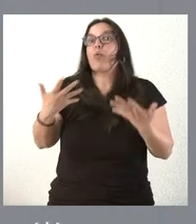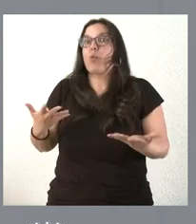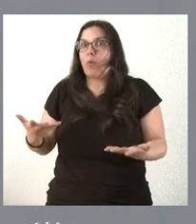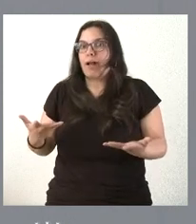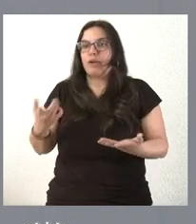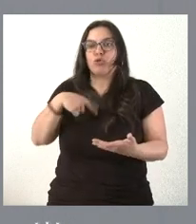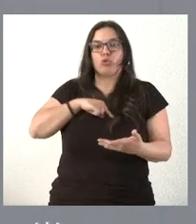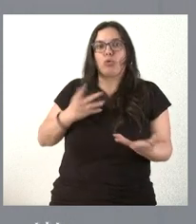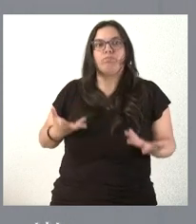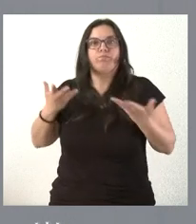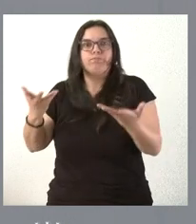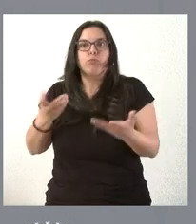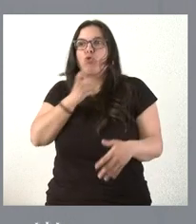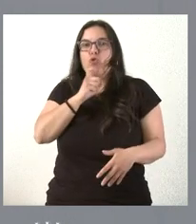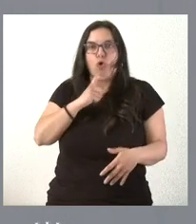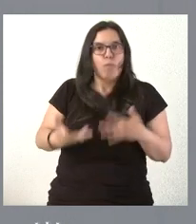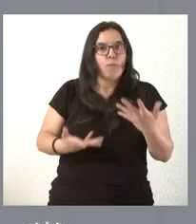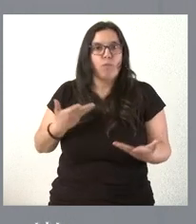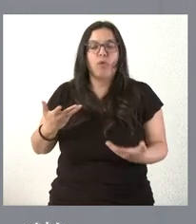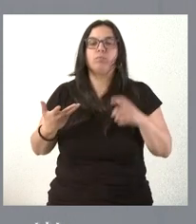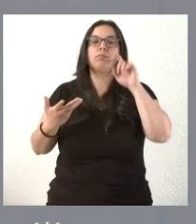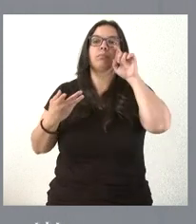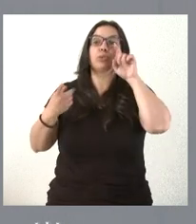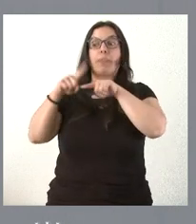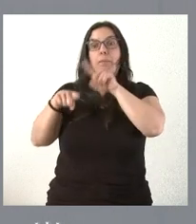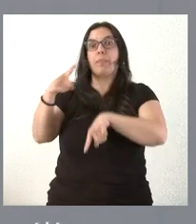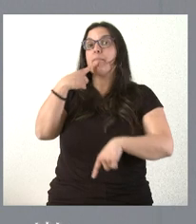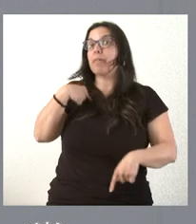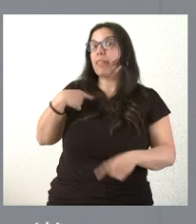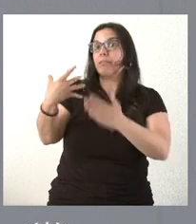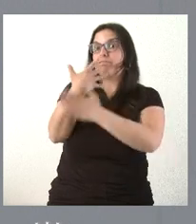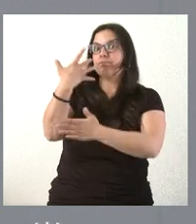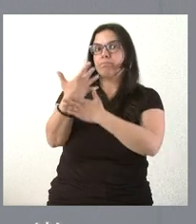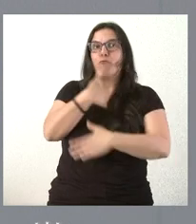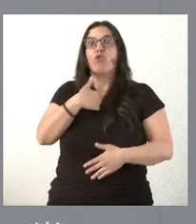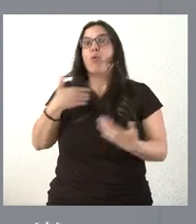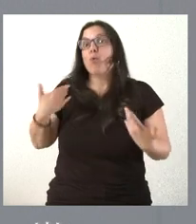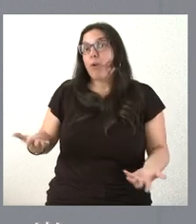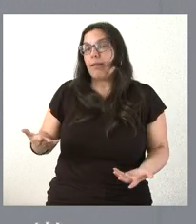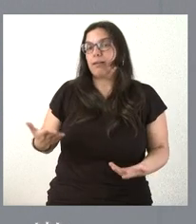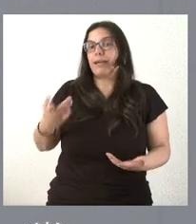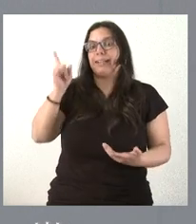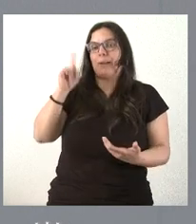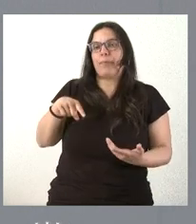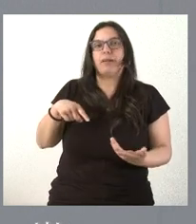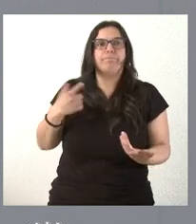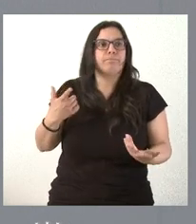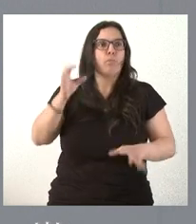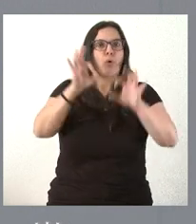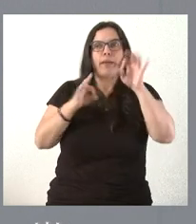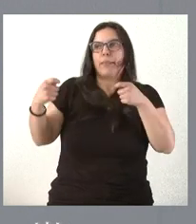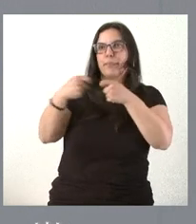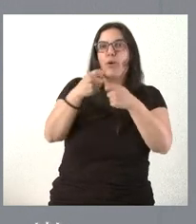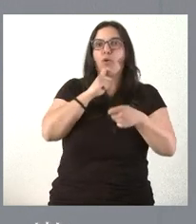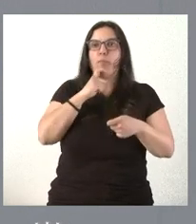en qué podríamos estar presentes las Administraciones autonómicas, cuál sería nuestro papel y también cuál es la aportación, pues podríamos ir